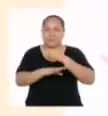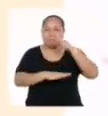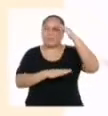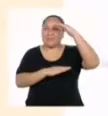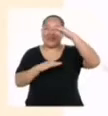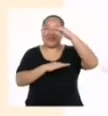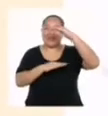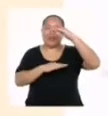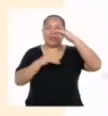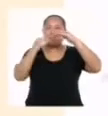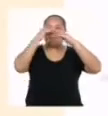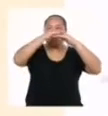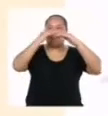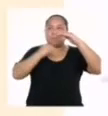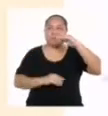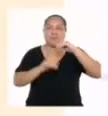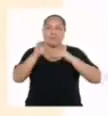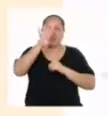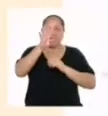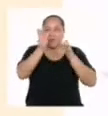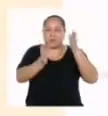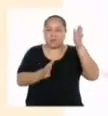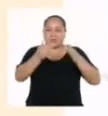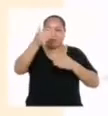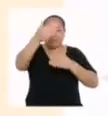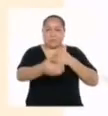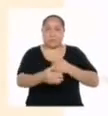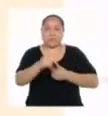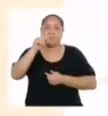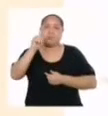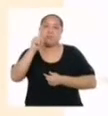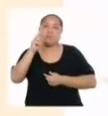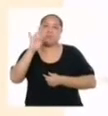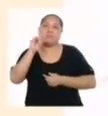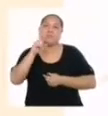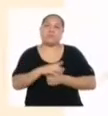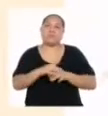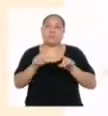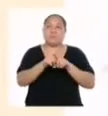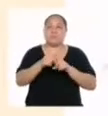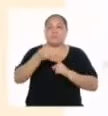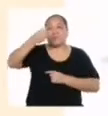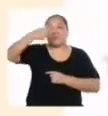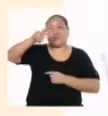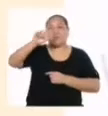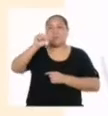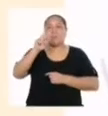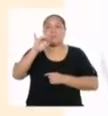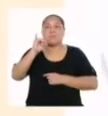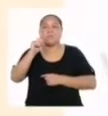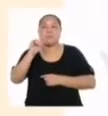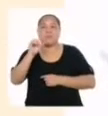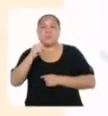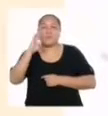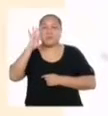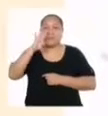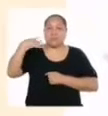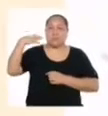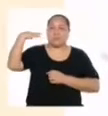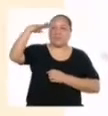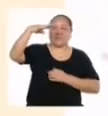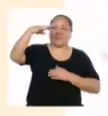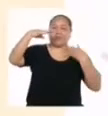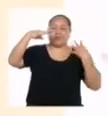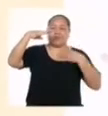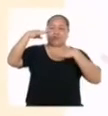es una cara sumada a cuatro laterales. También hay doce aristas en total. Cuatro arriba,